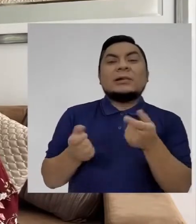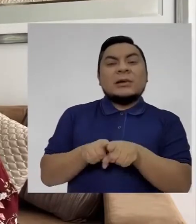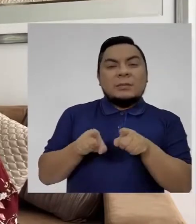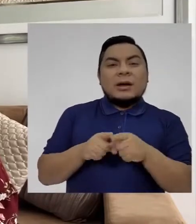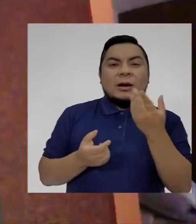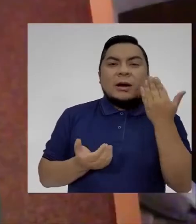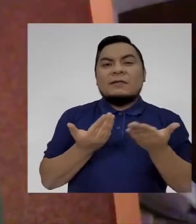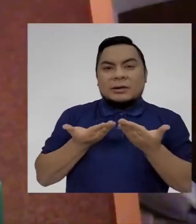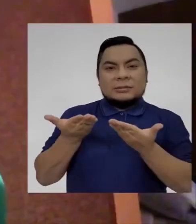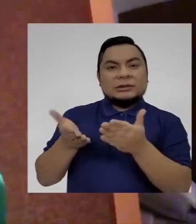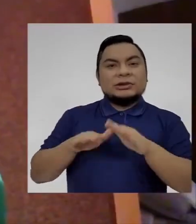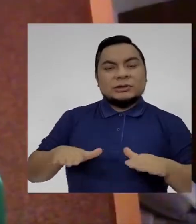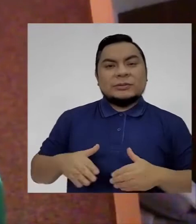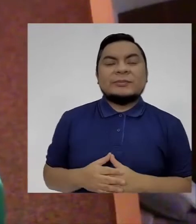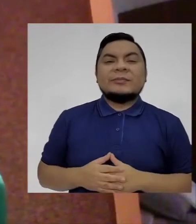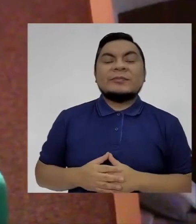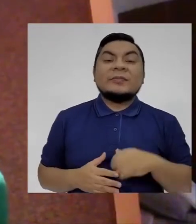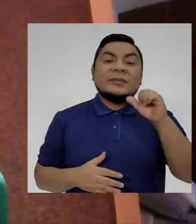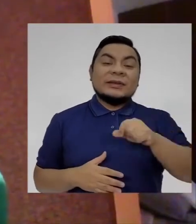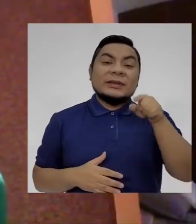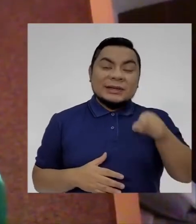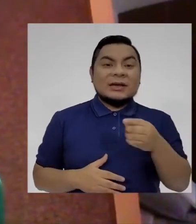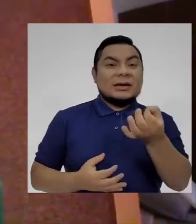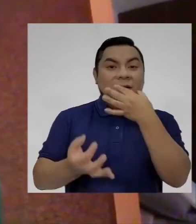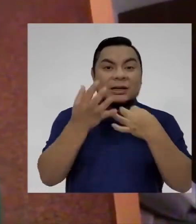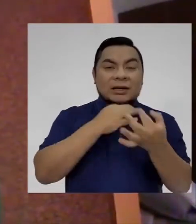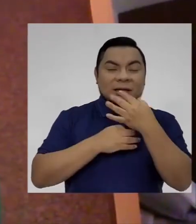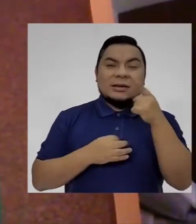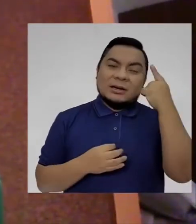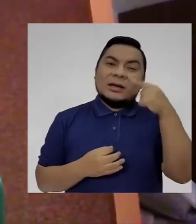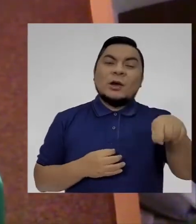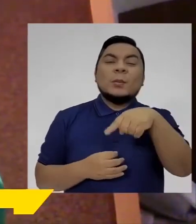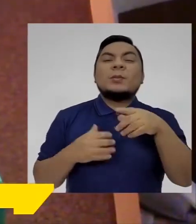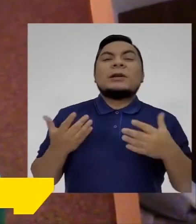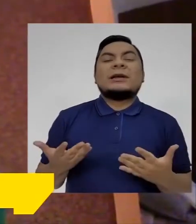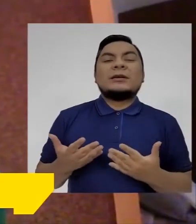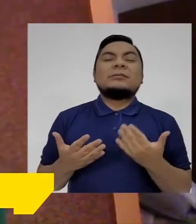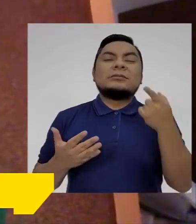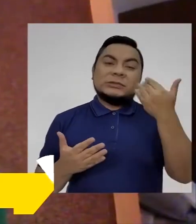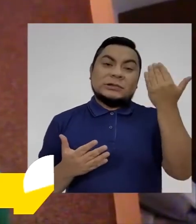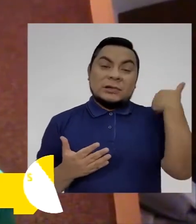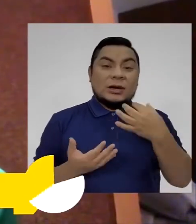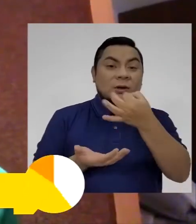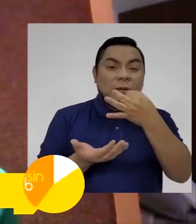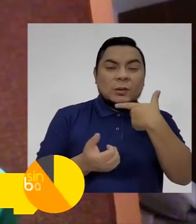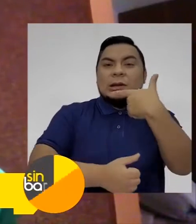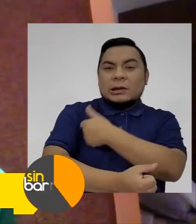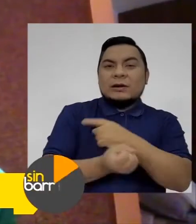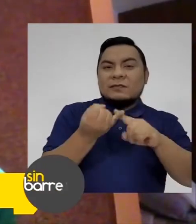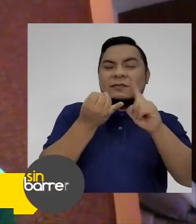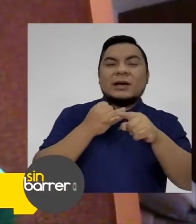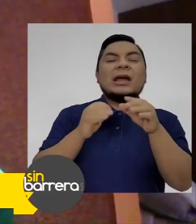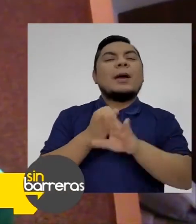gratuita. Sí, este, el tratamiento, o sea, para Duchenne, a nivel de medicamentos, es un tratamiento